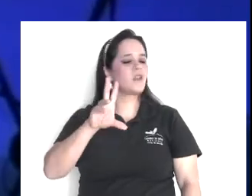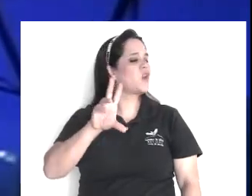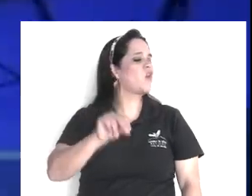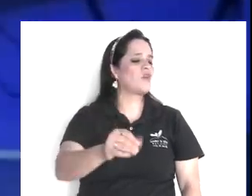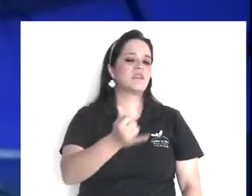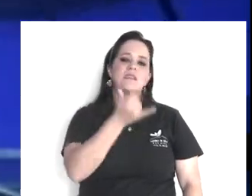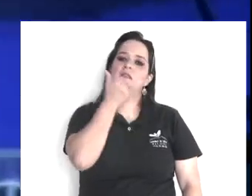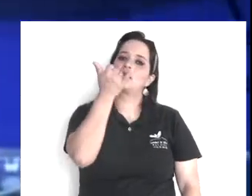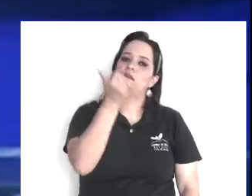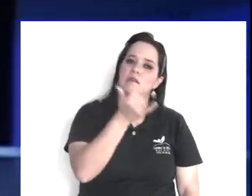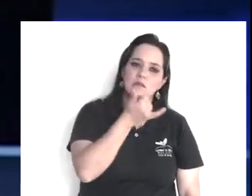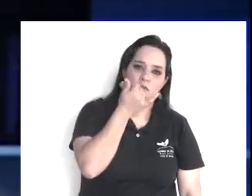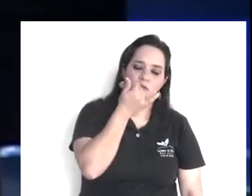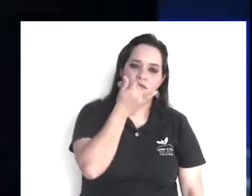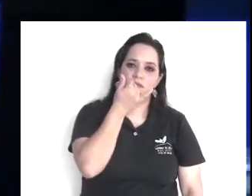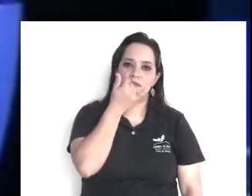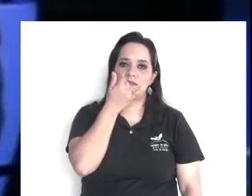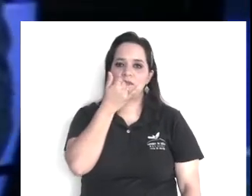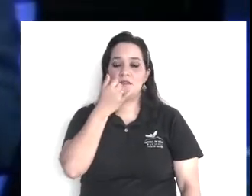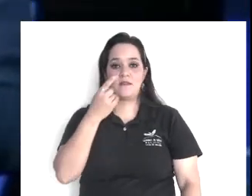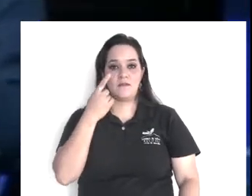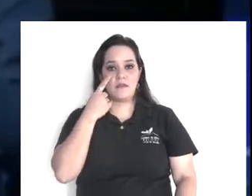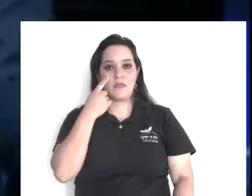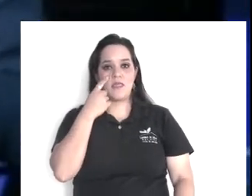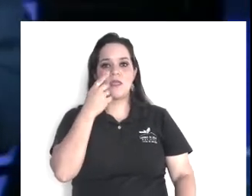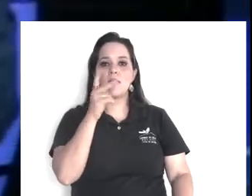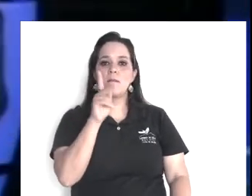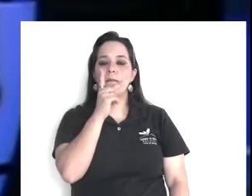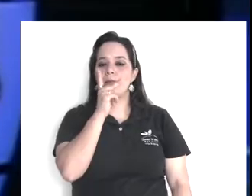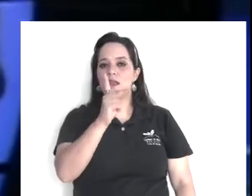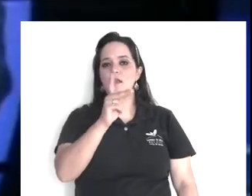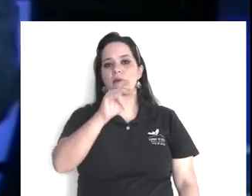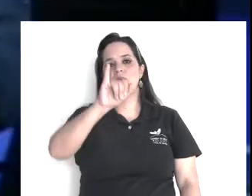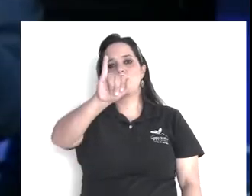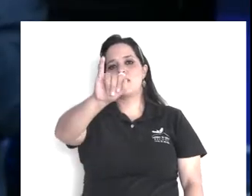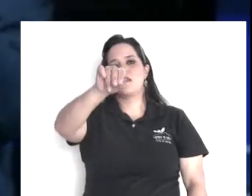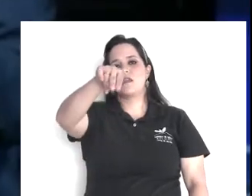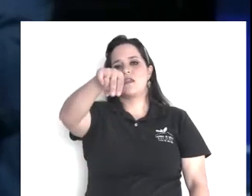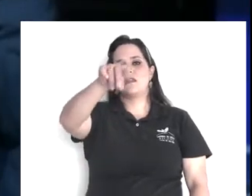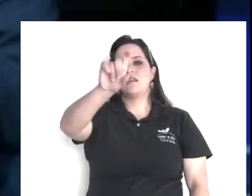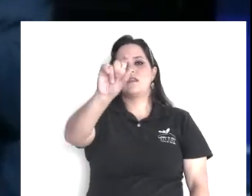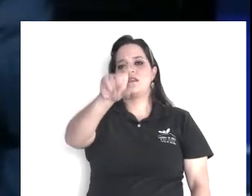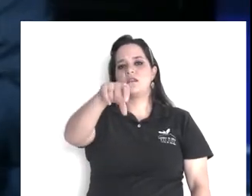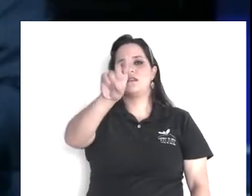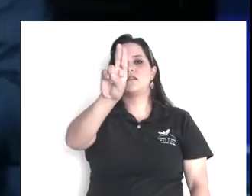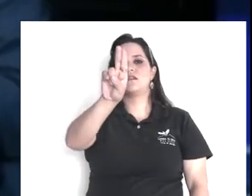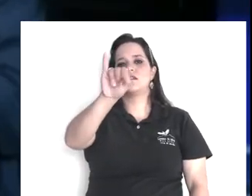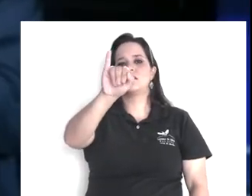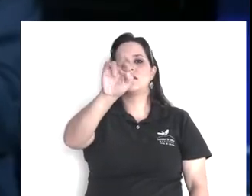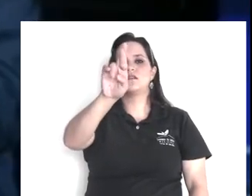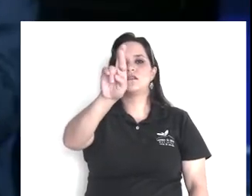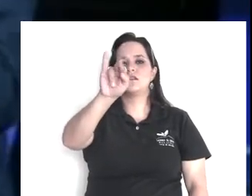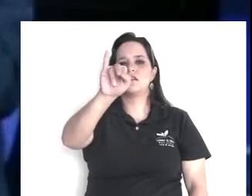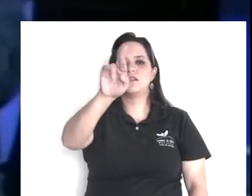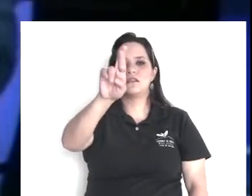¿qué significa inquirir? en el hebreo, esta palabra, significa, investigar, concienzudamente,